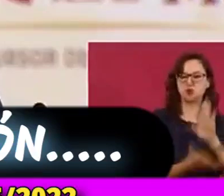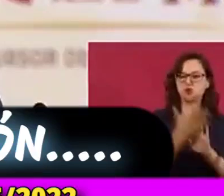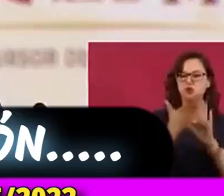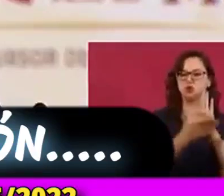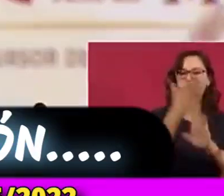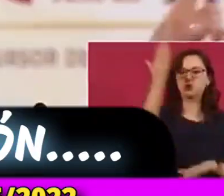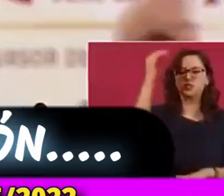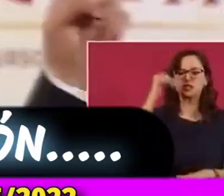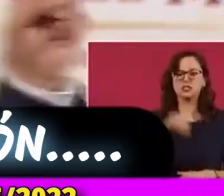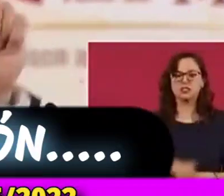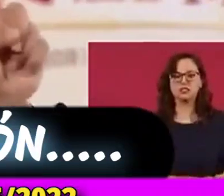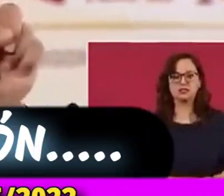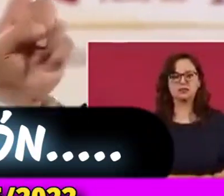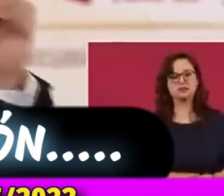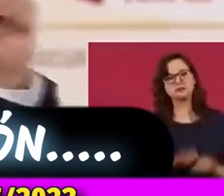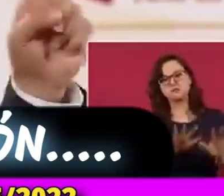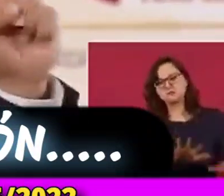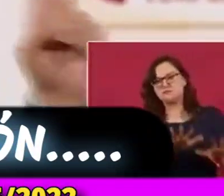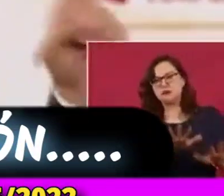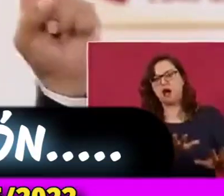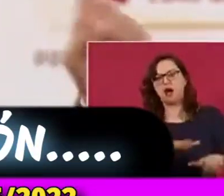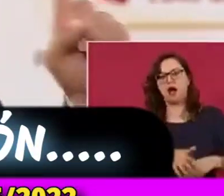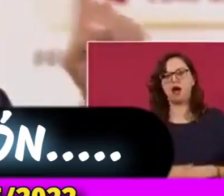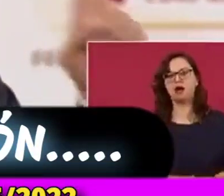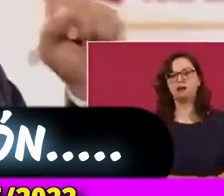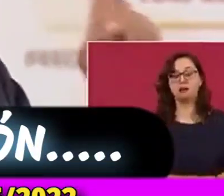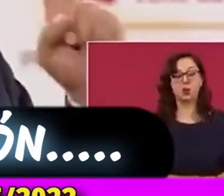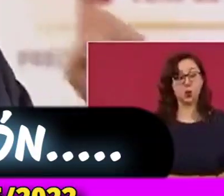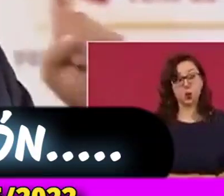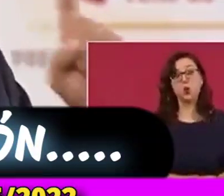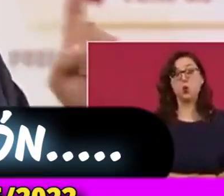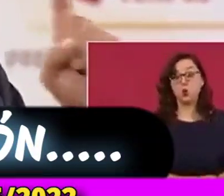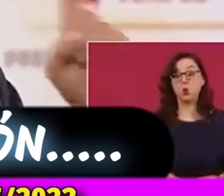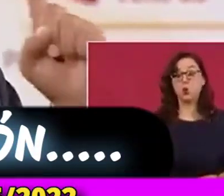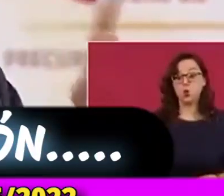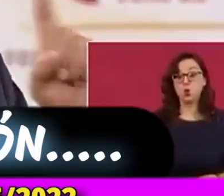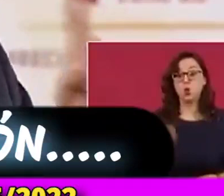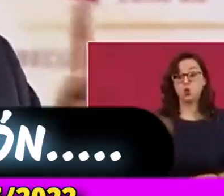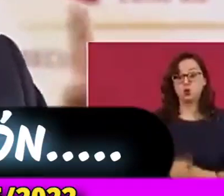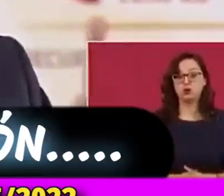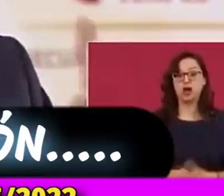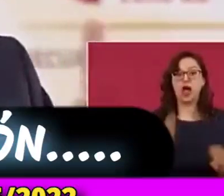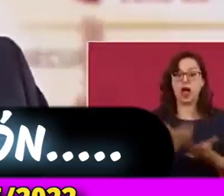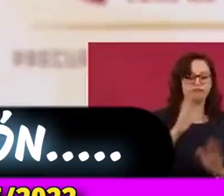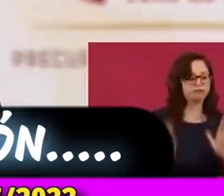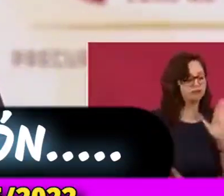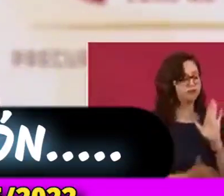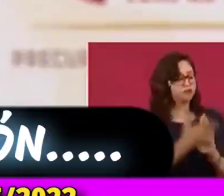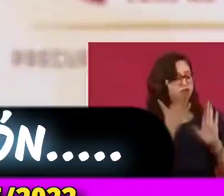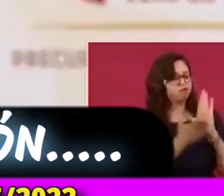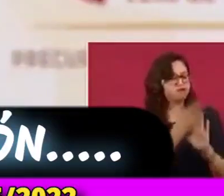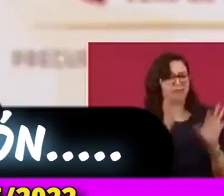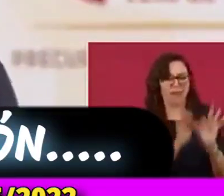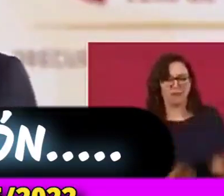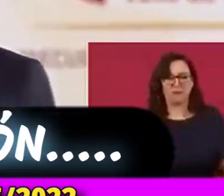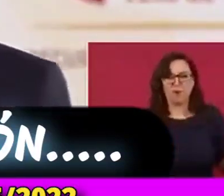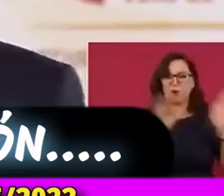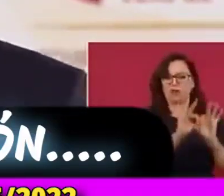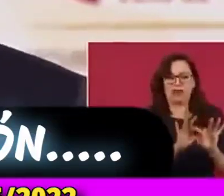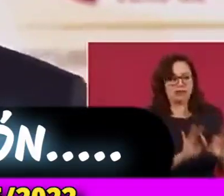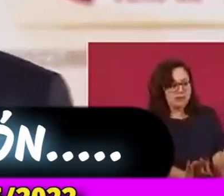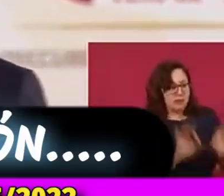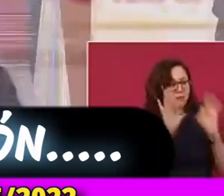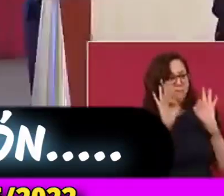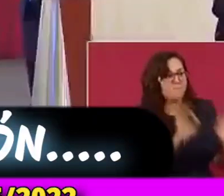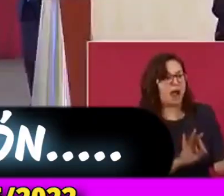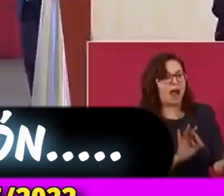Esta es una de las obras más importantes que se ha construido en el mundo. Ah, pero